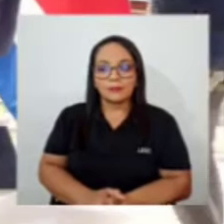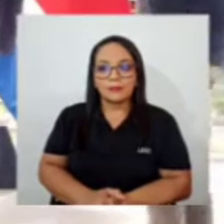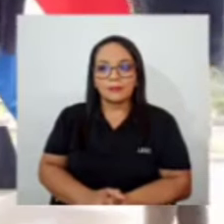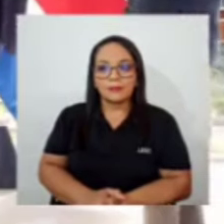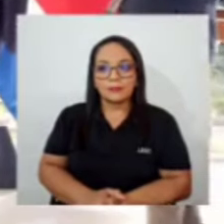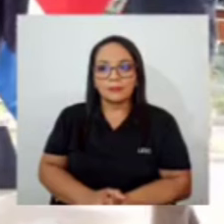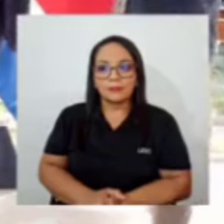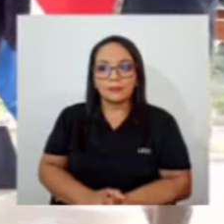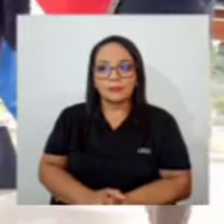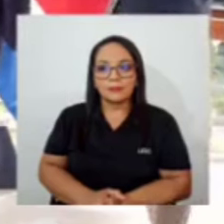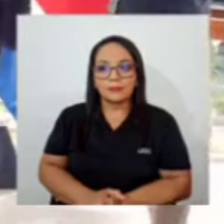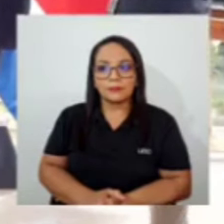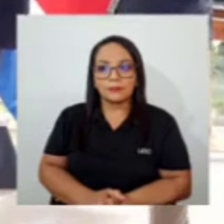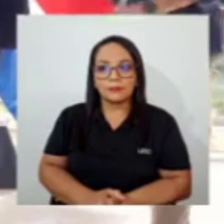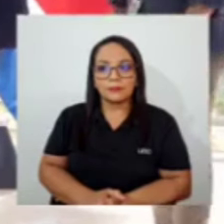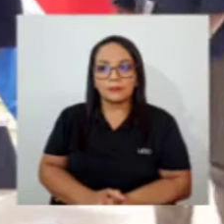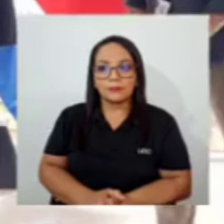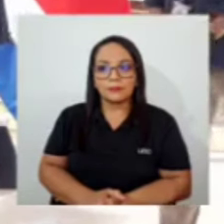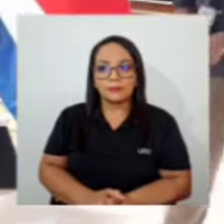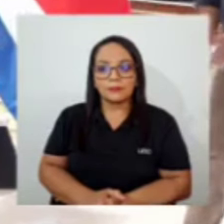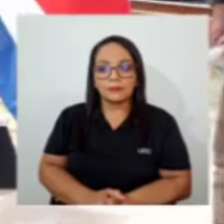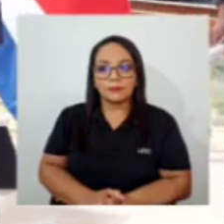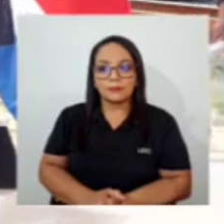micrófono